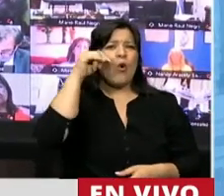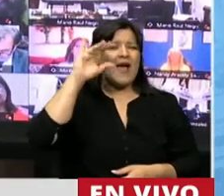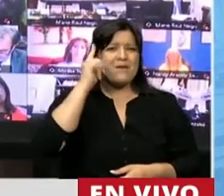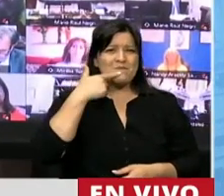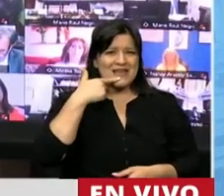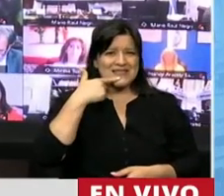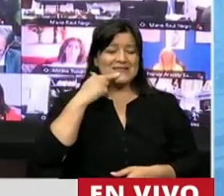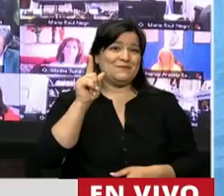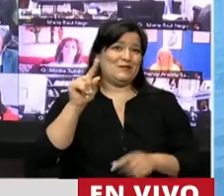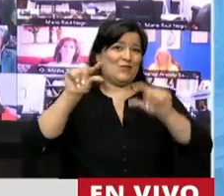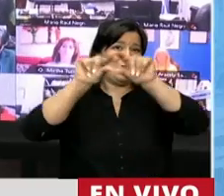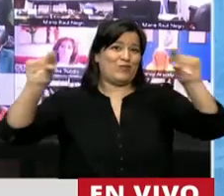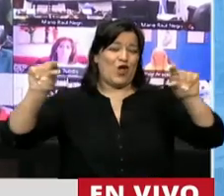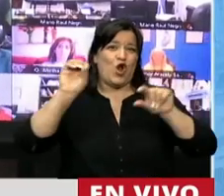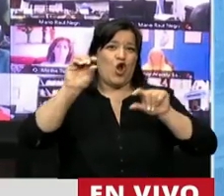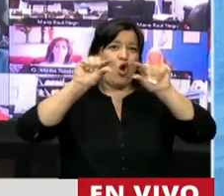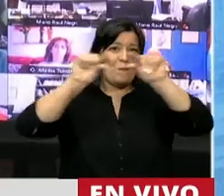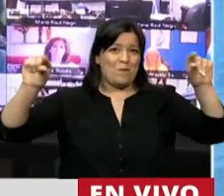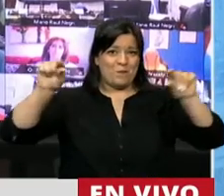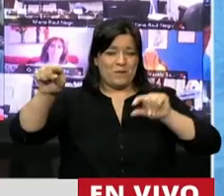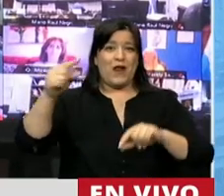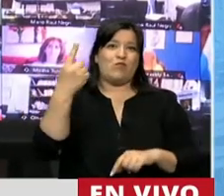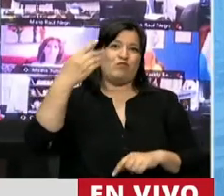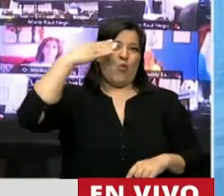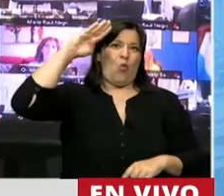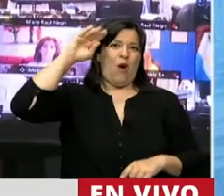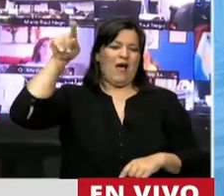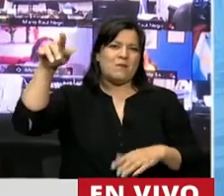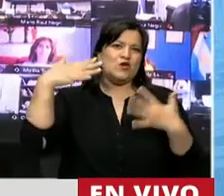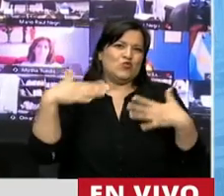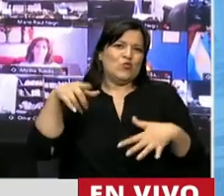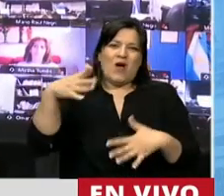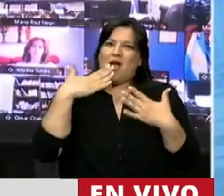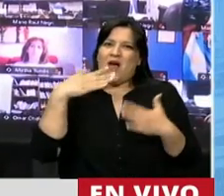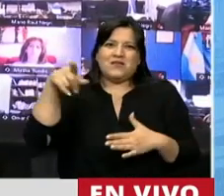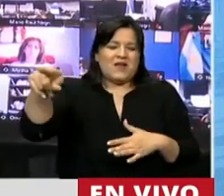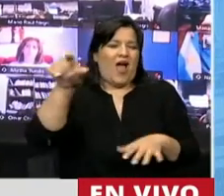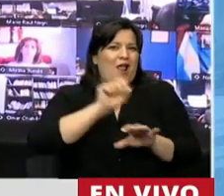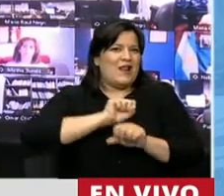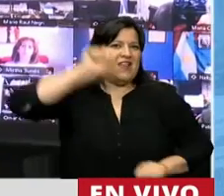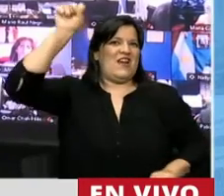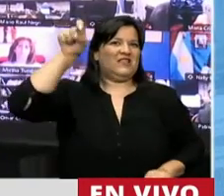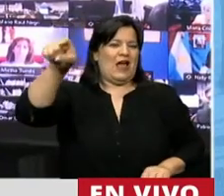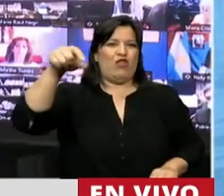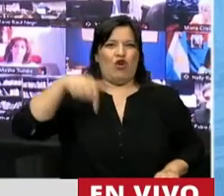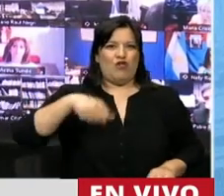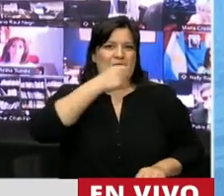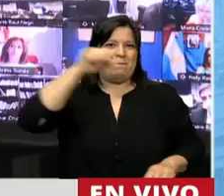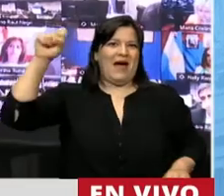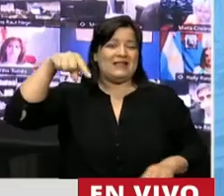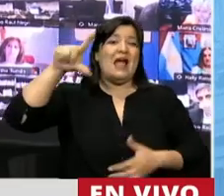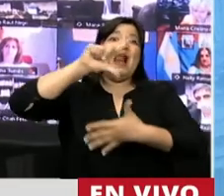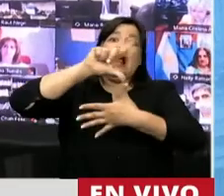el nombre de uno de los grandes libertadores de nuestra patria y de la patria grande de